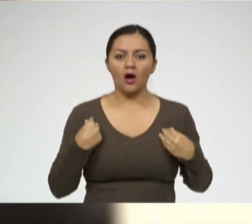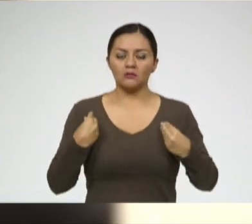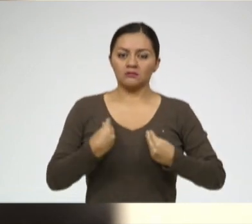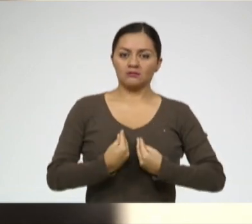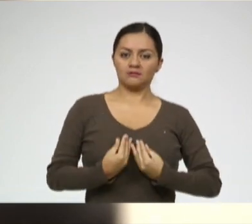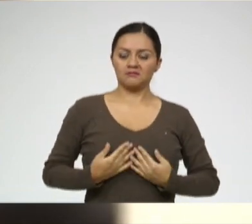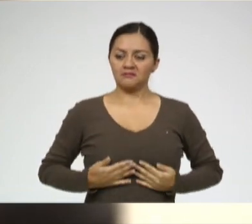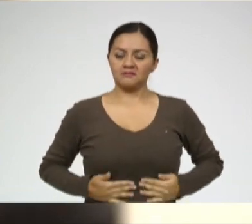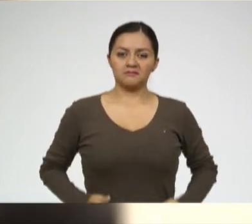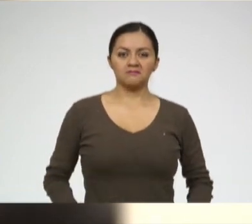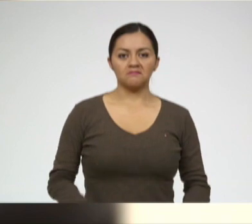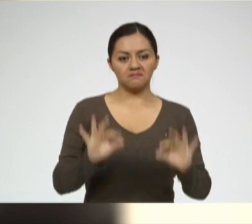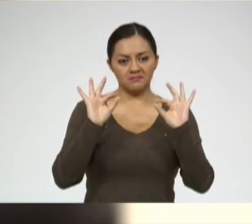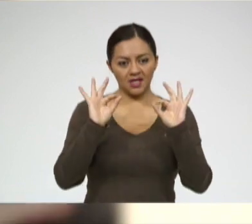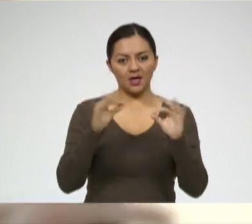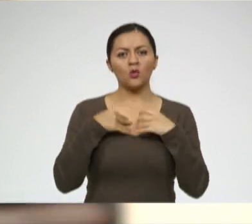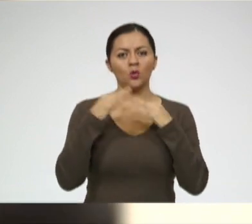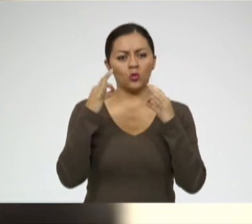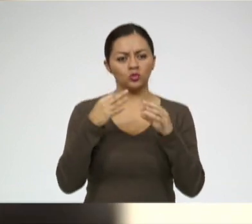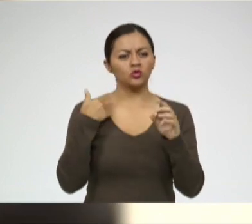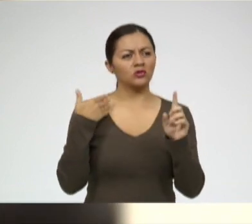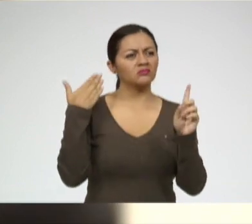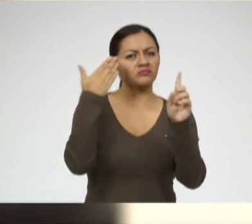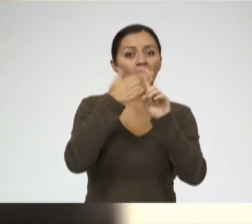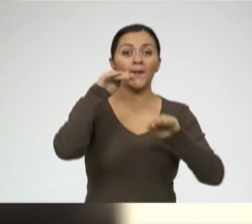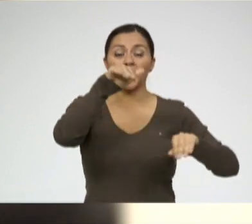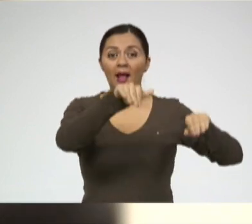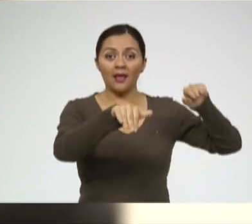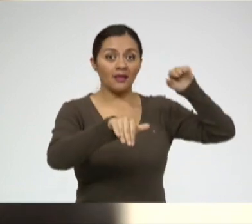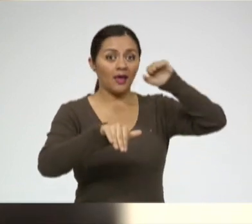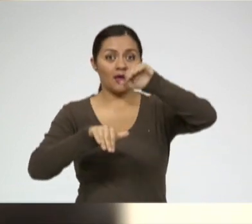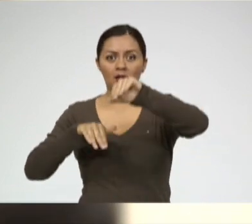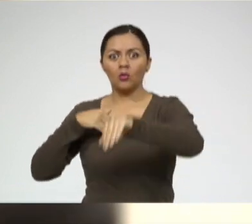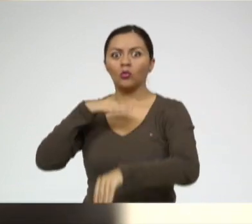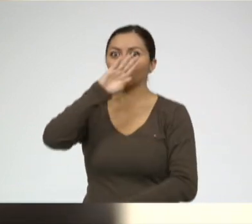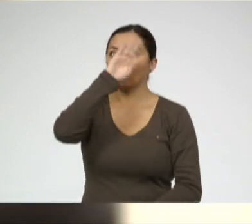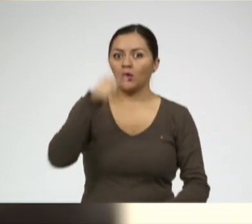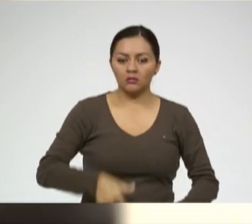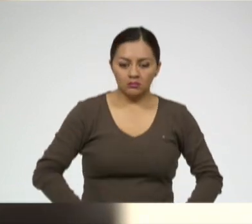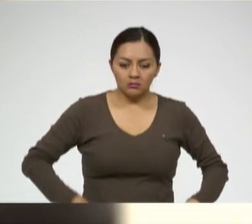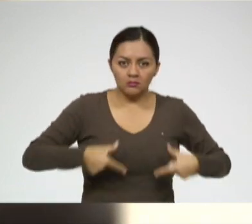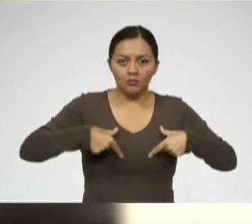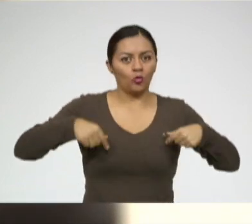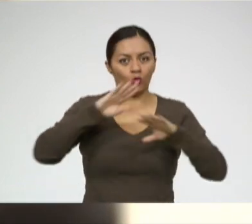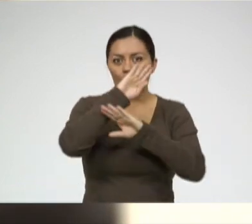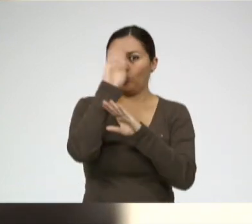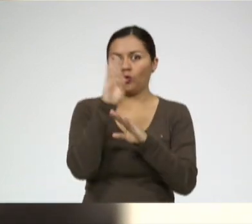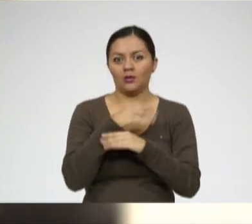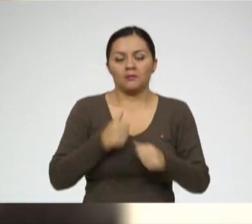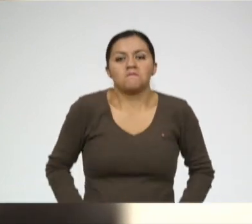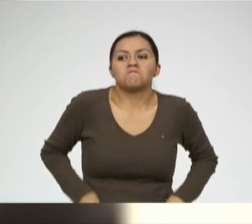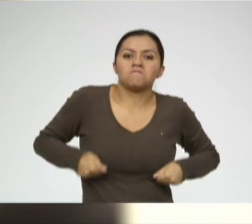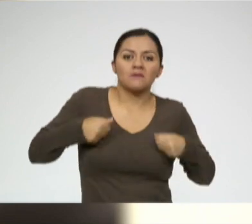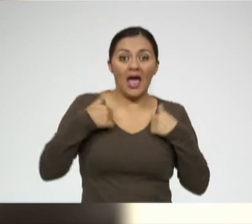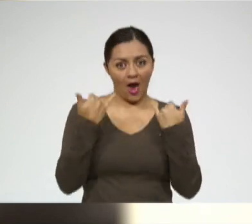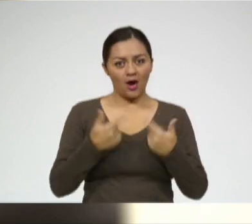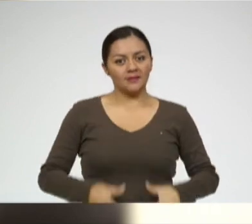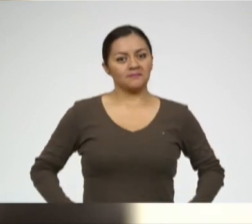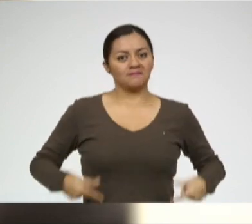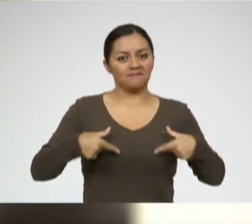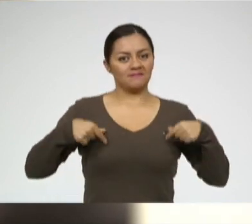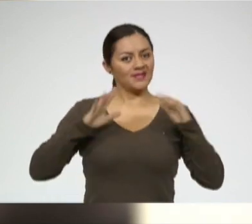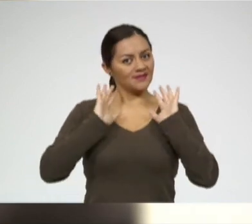Entonces alguna vez me fui recién a la playa y antes nunca me puse un bikini, jamás. Y ahora ya me puse,